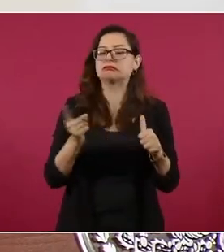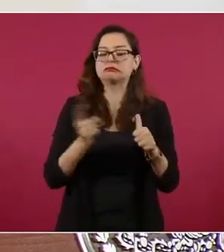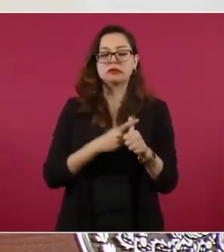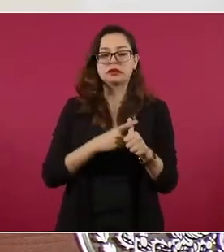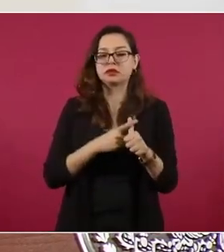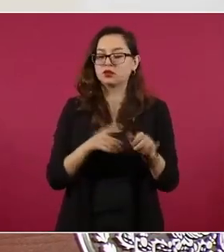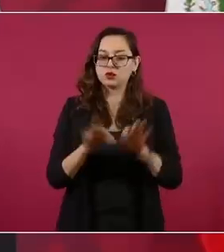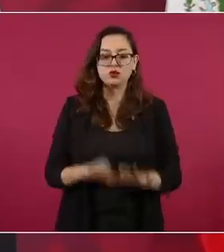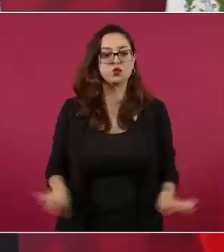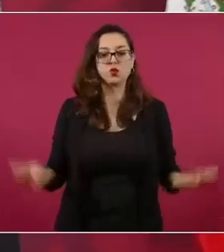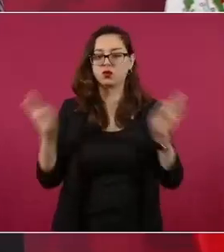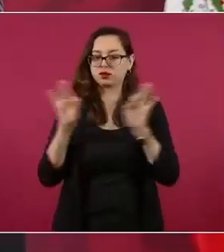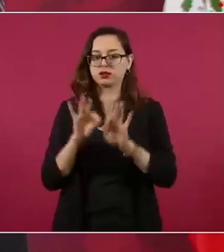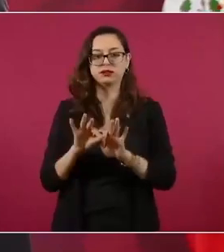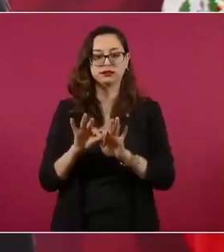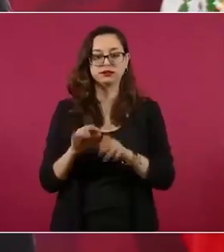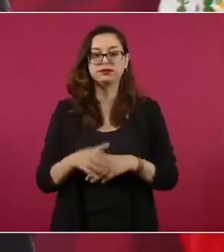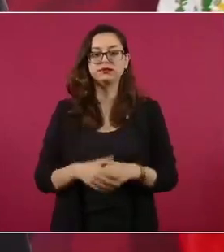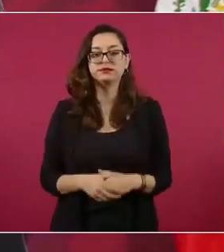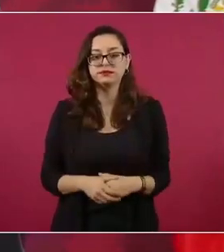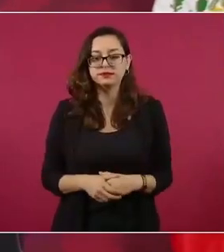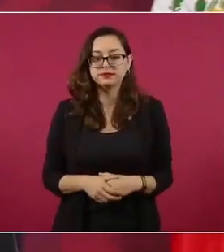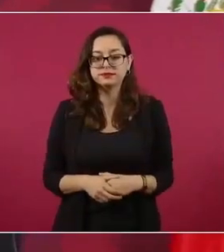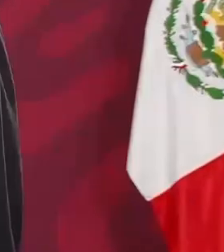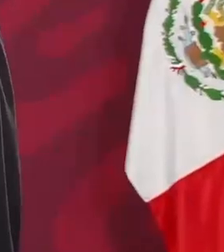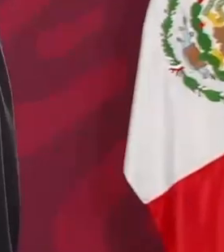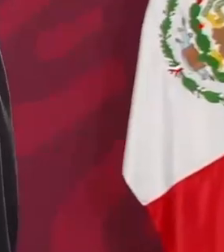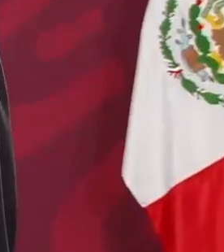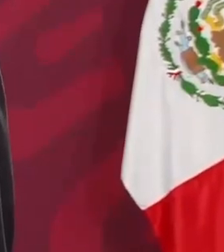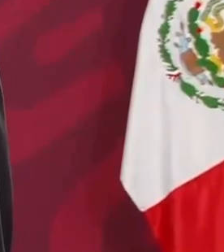Sí, lo he dicho también.